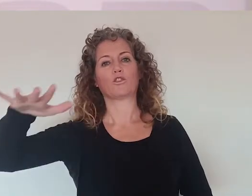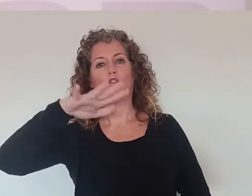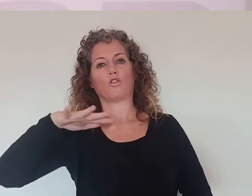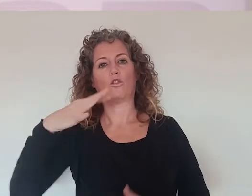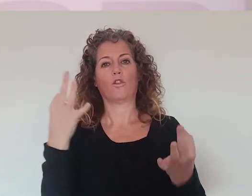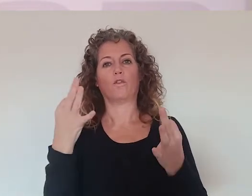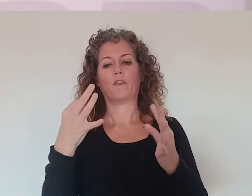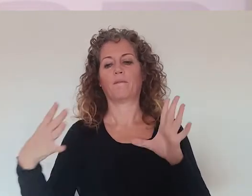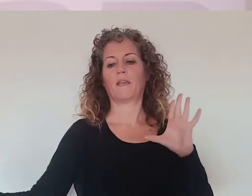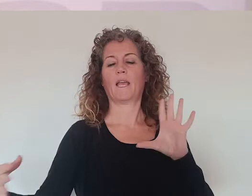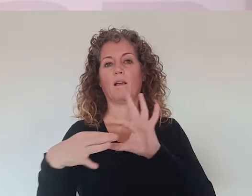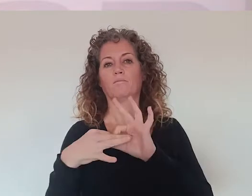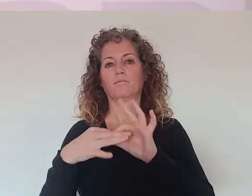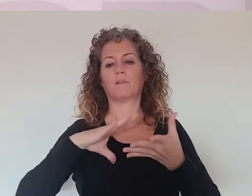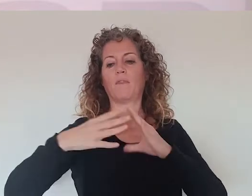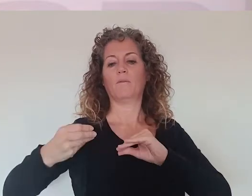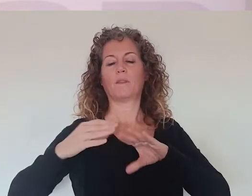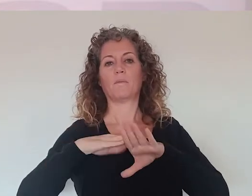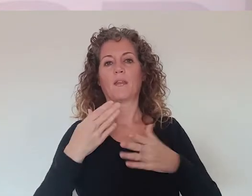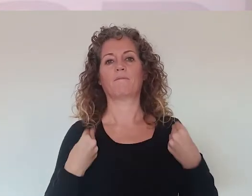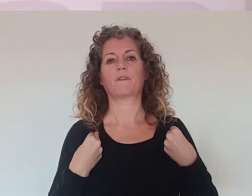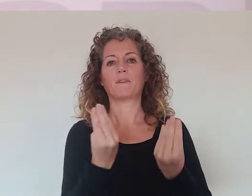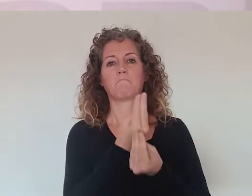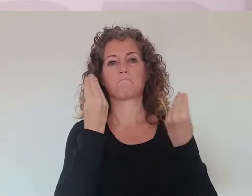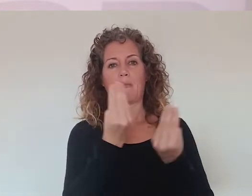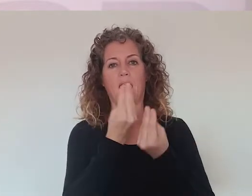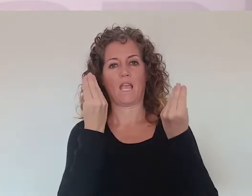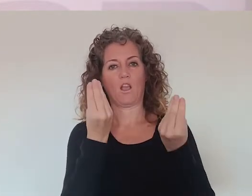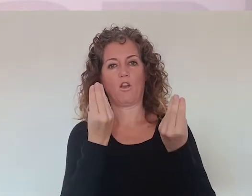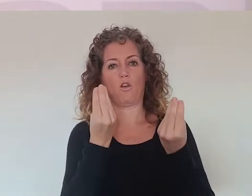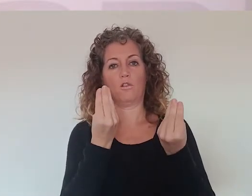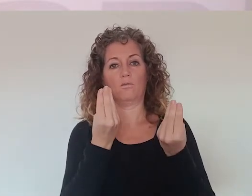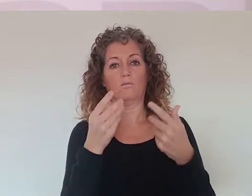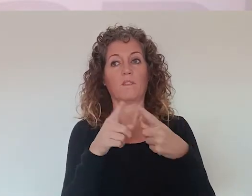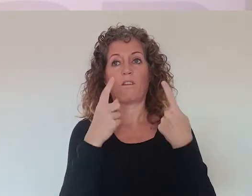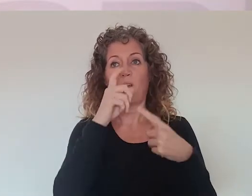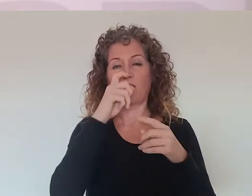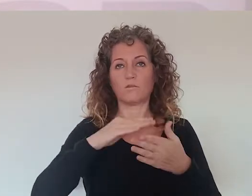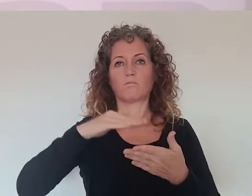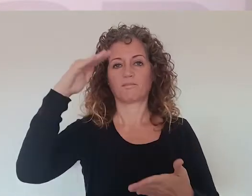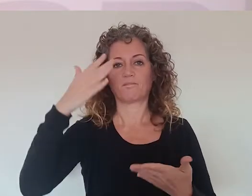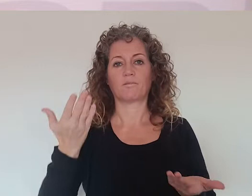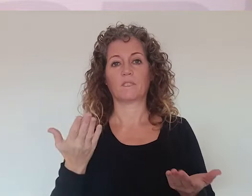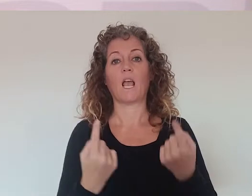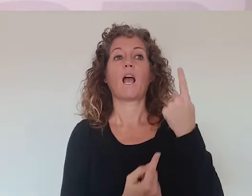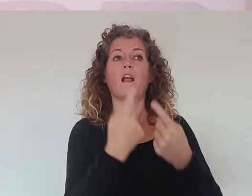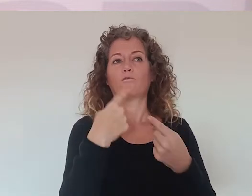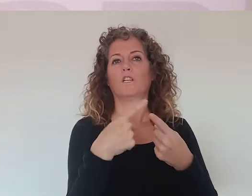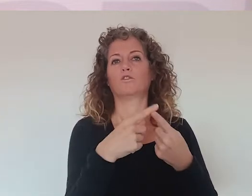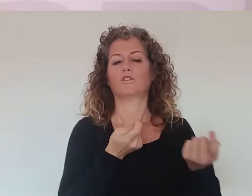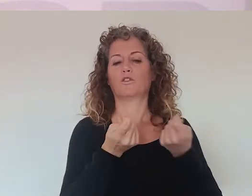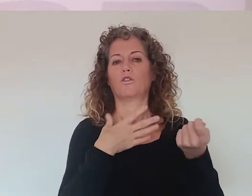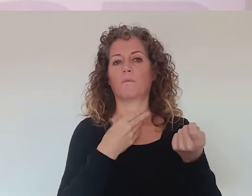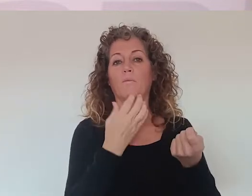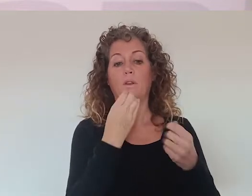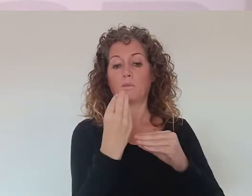pero también contar con el entorno adecuado para que nos permita vivir bien y vivir mejor a medida